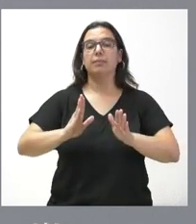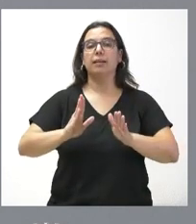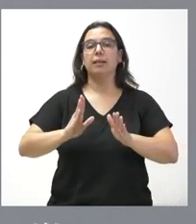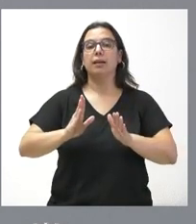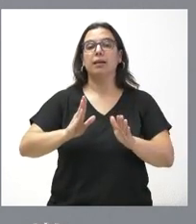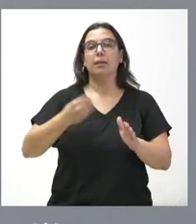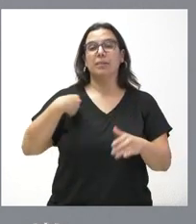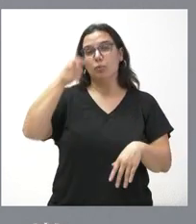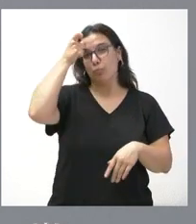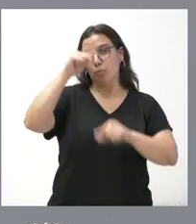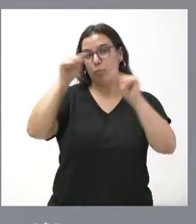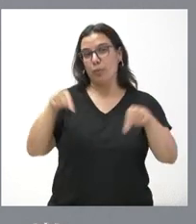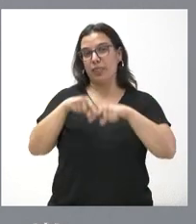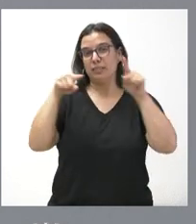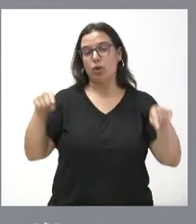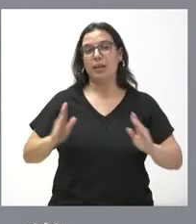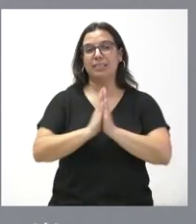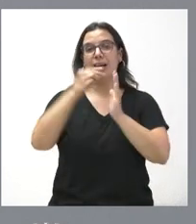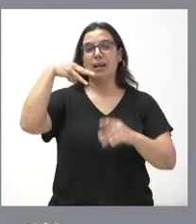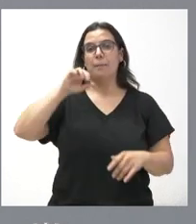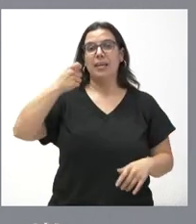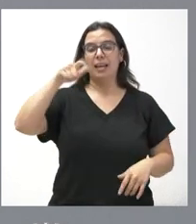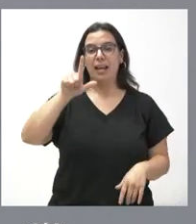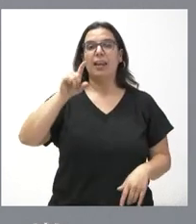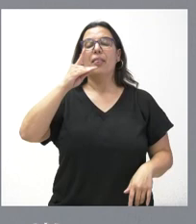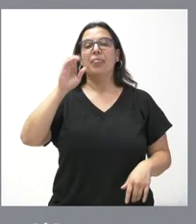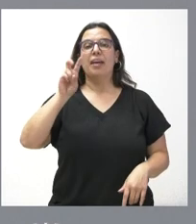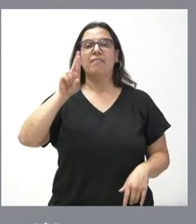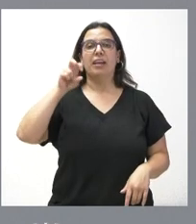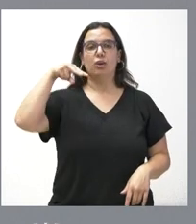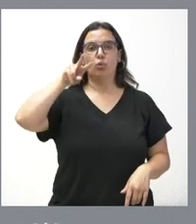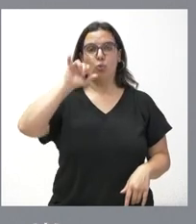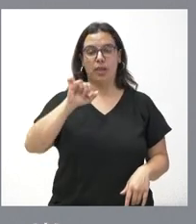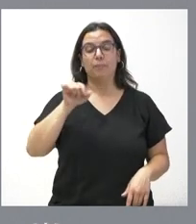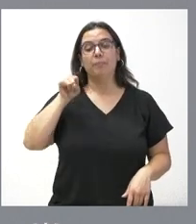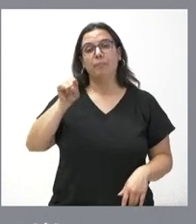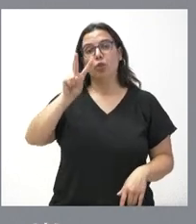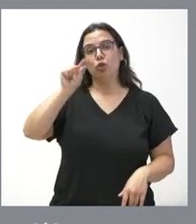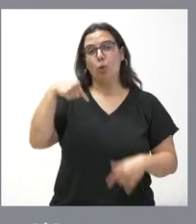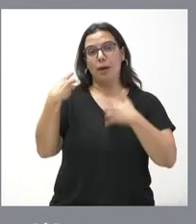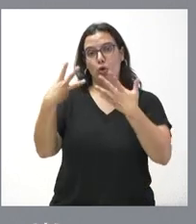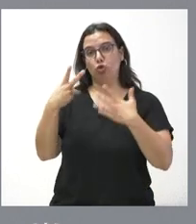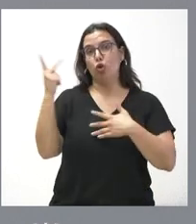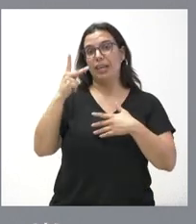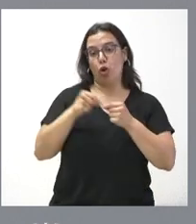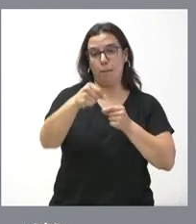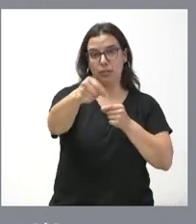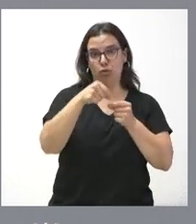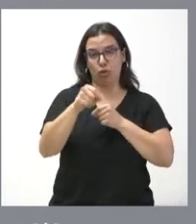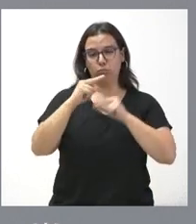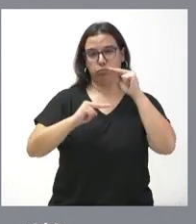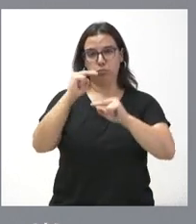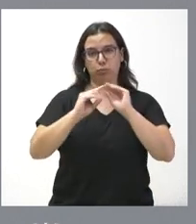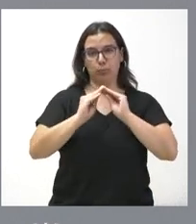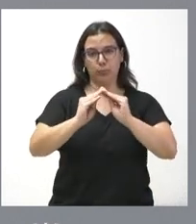por la localidad segoviana de San Miguel de Bernuí. Son 2,8 kilómetros la actuación y